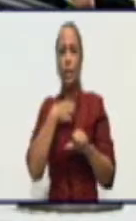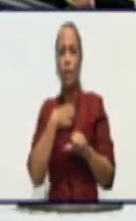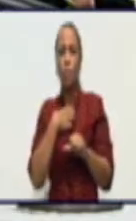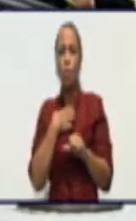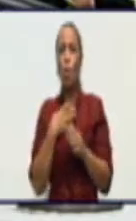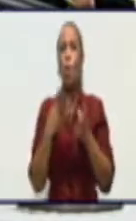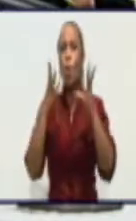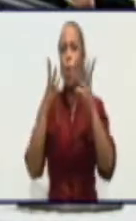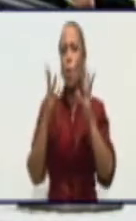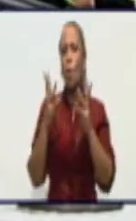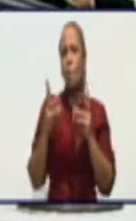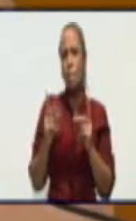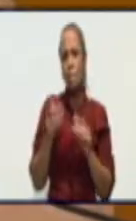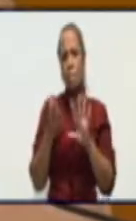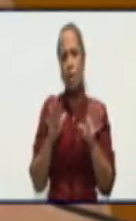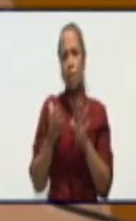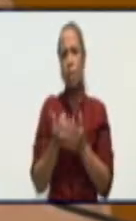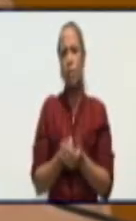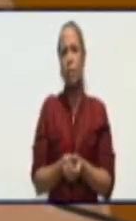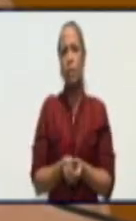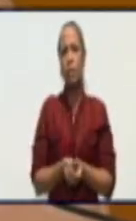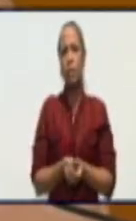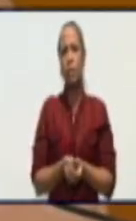un total de